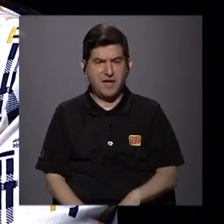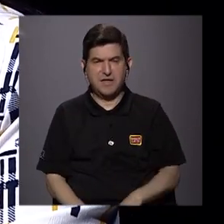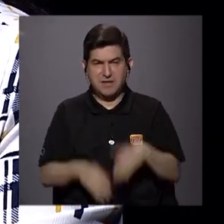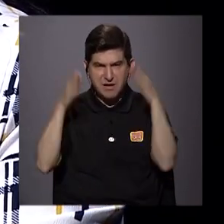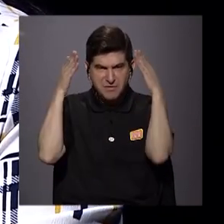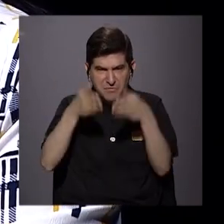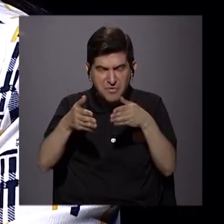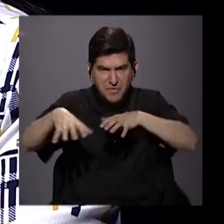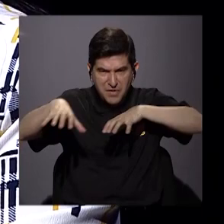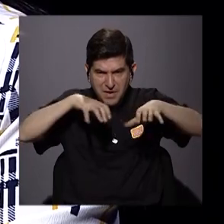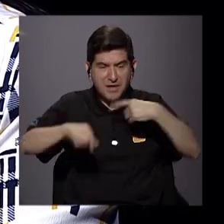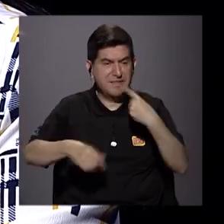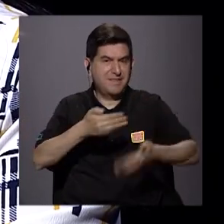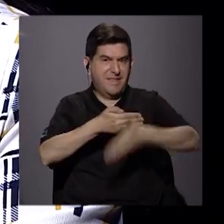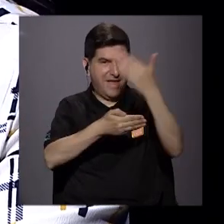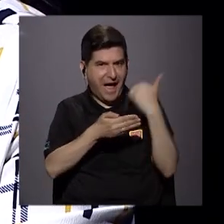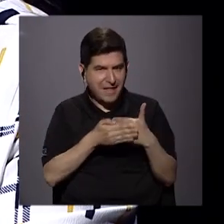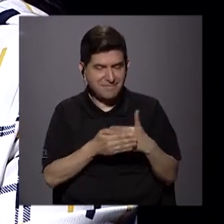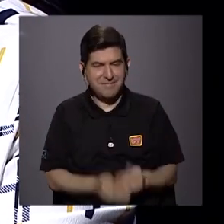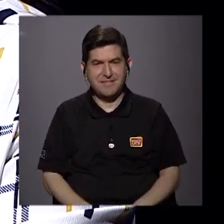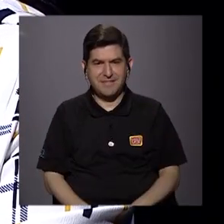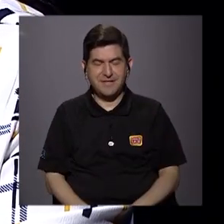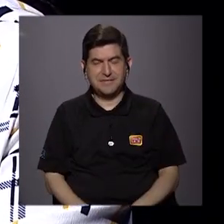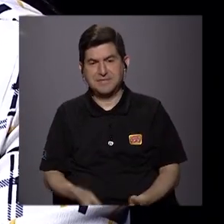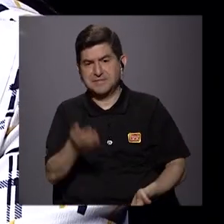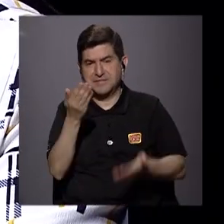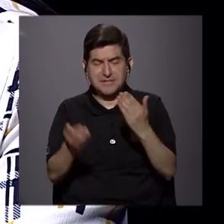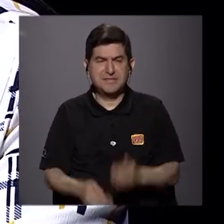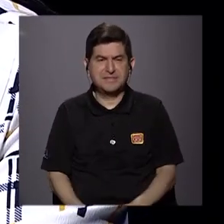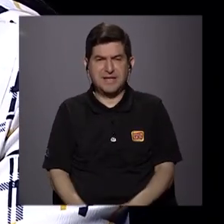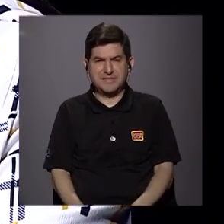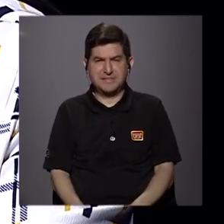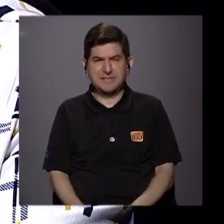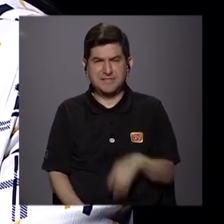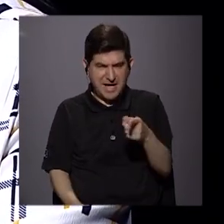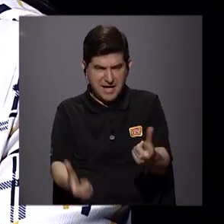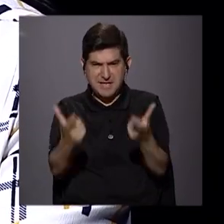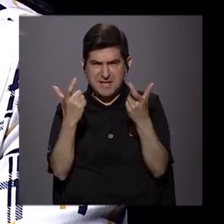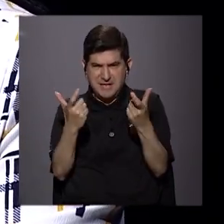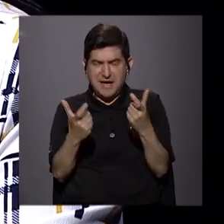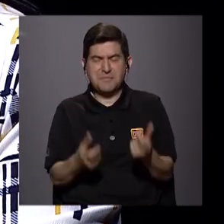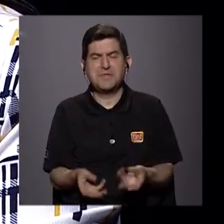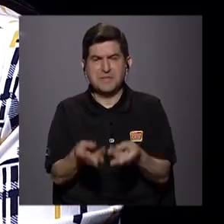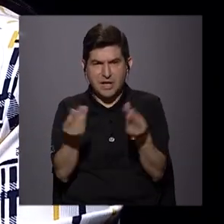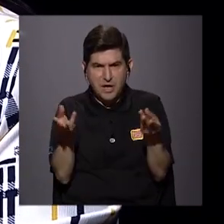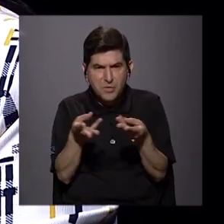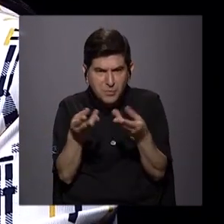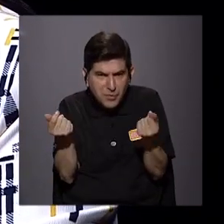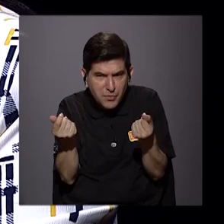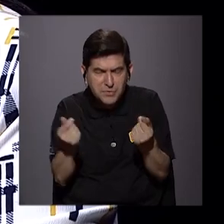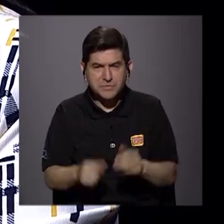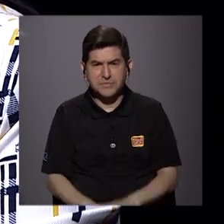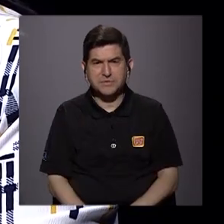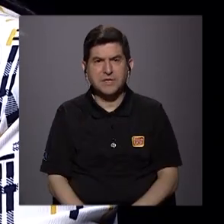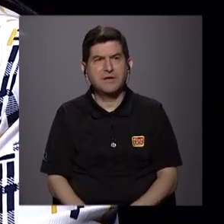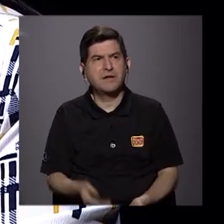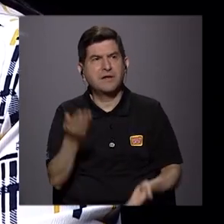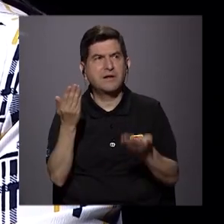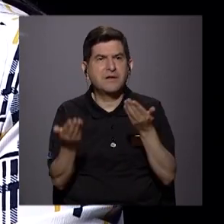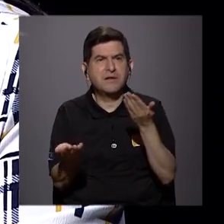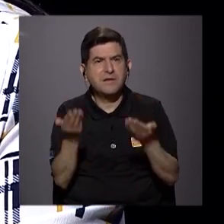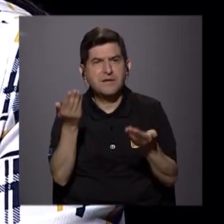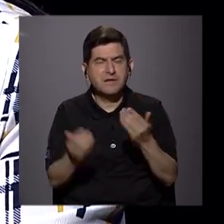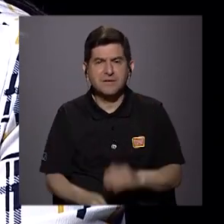concentrada en estas actividades que mencionaba, que son intensivas en capital, es decir, pueden producir un volumen en términos